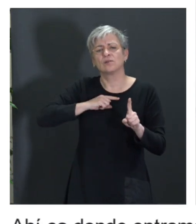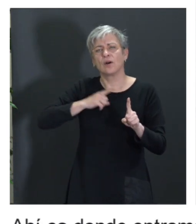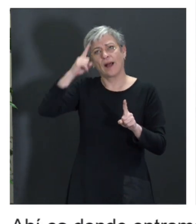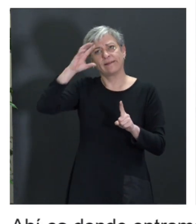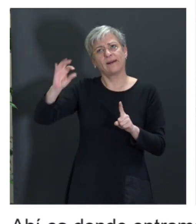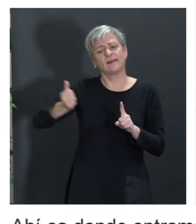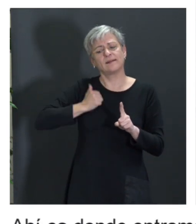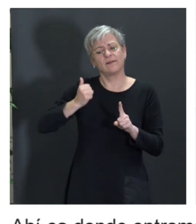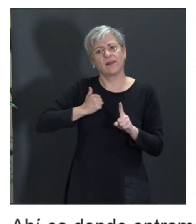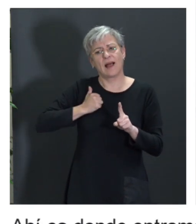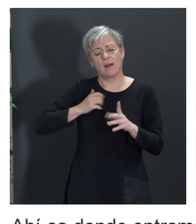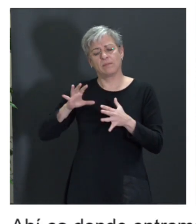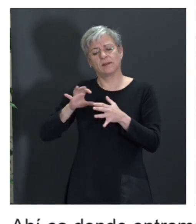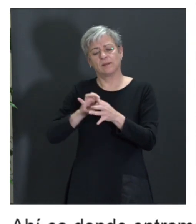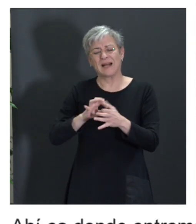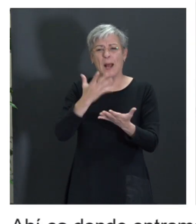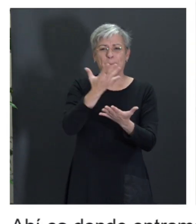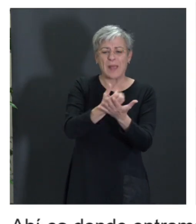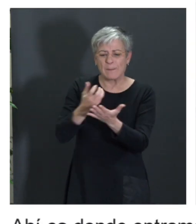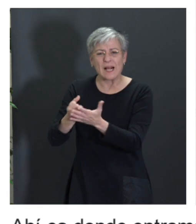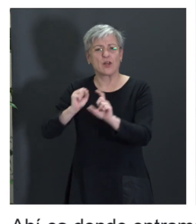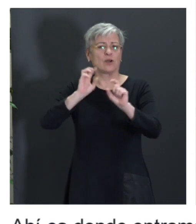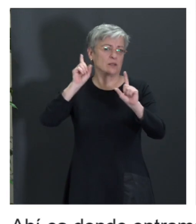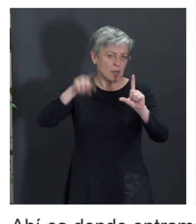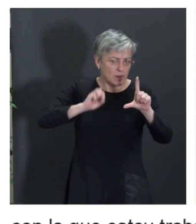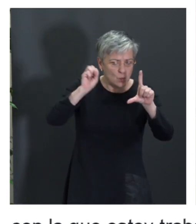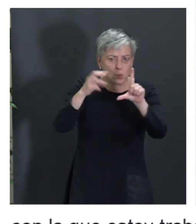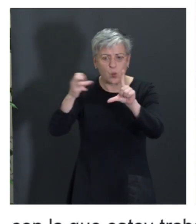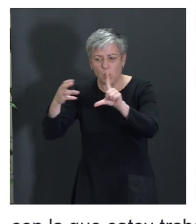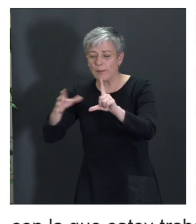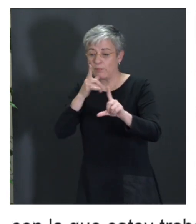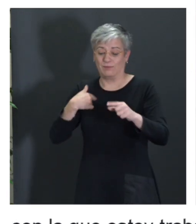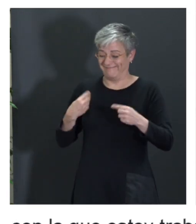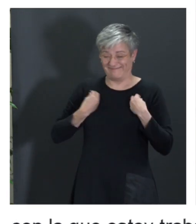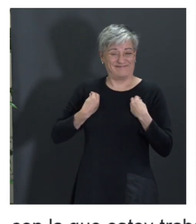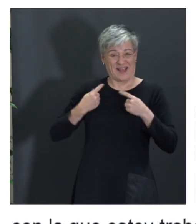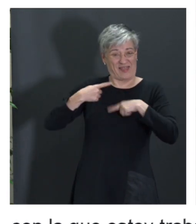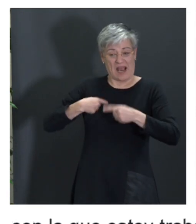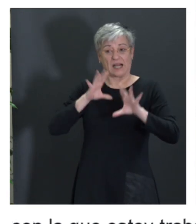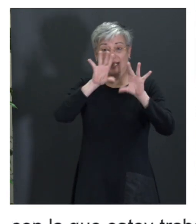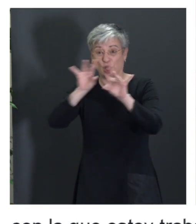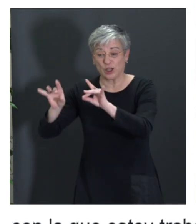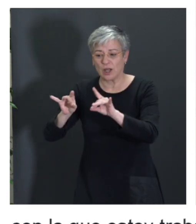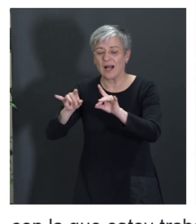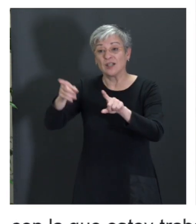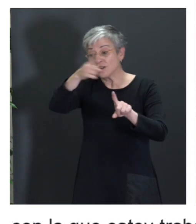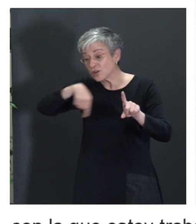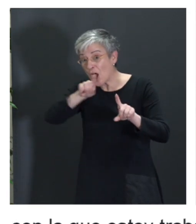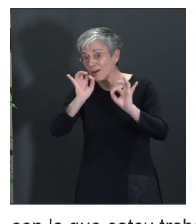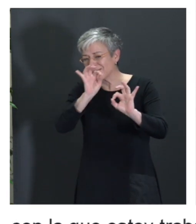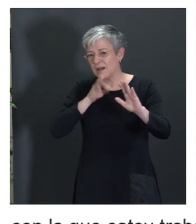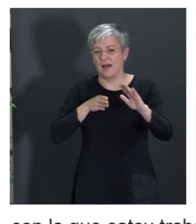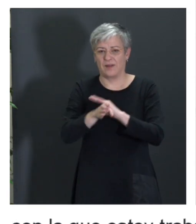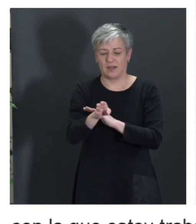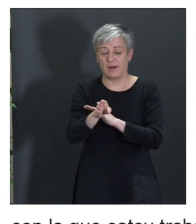permitir que todas esas aplicaciones y páginas web, con la que la gente interactúa en el día a día, puedan ser accesibles. Pueden ser accesibles